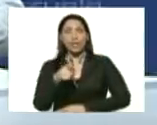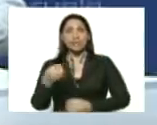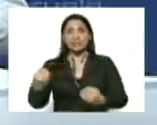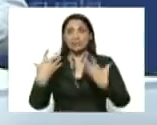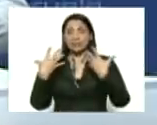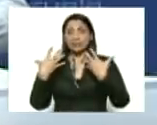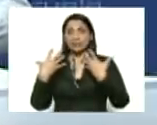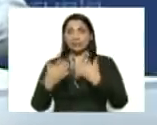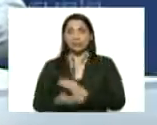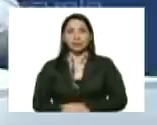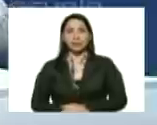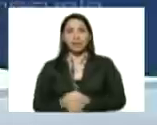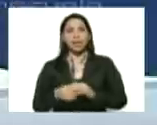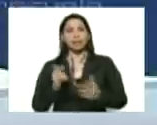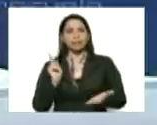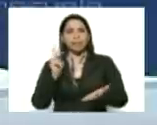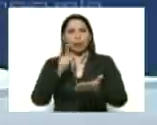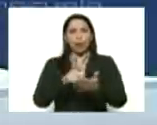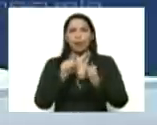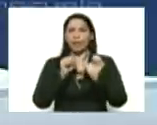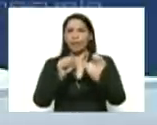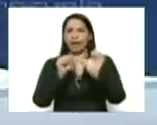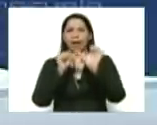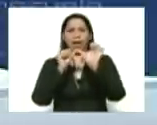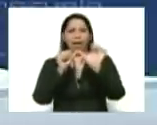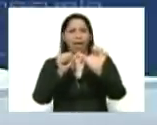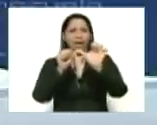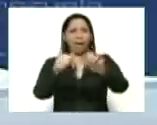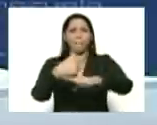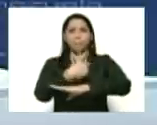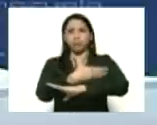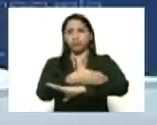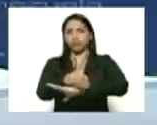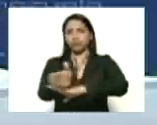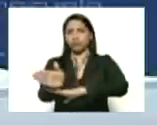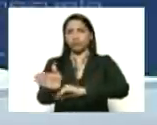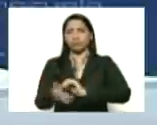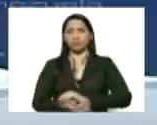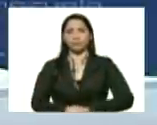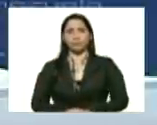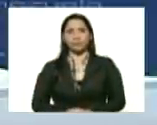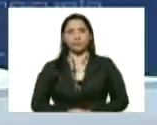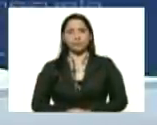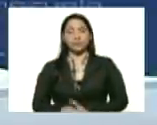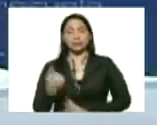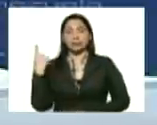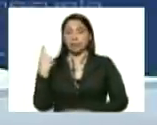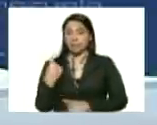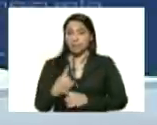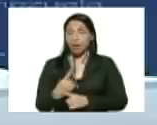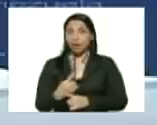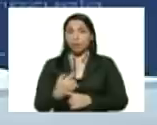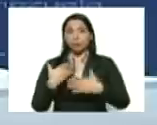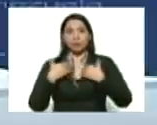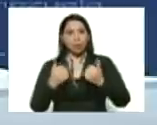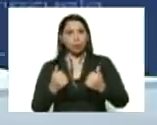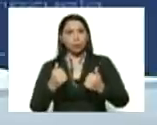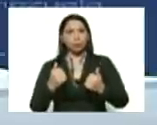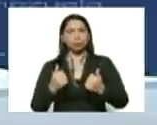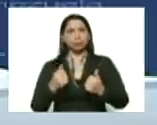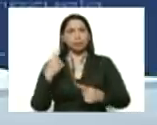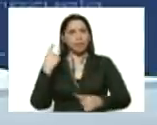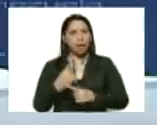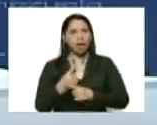llegó para quedarse por mucho tiempo así que tenemos que la salud ponerla